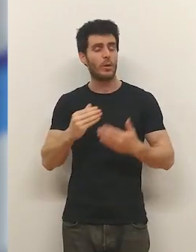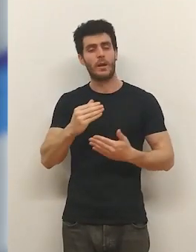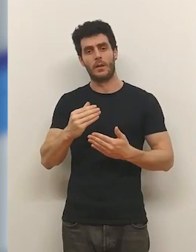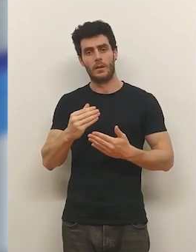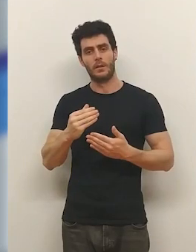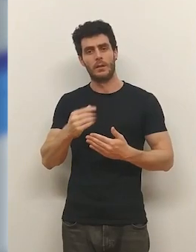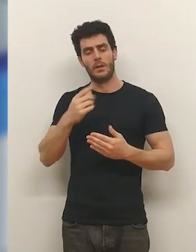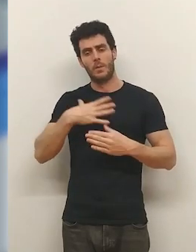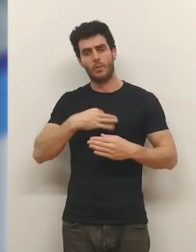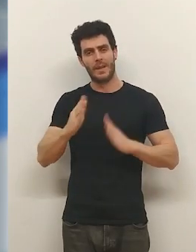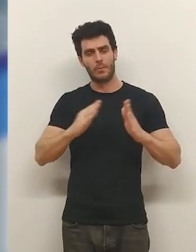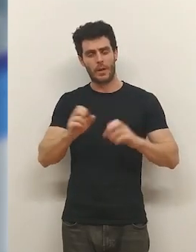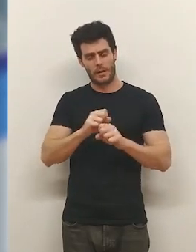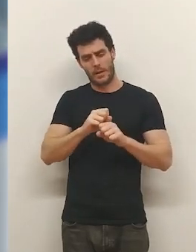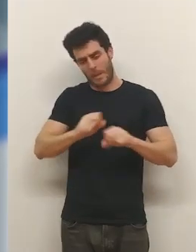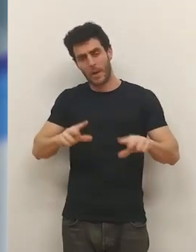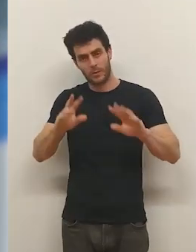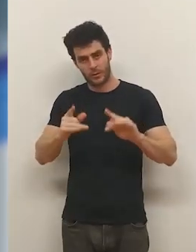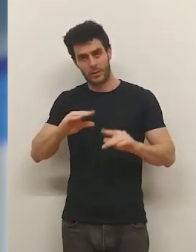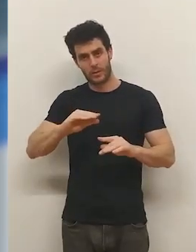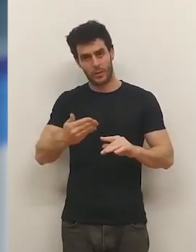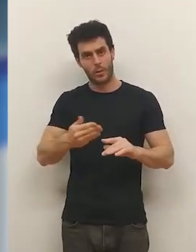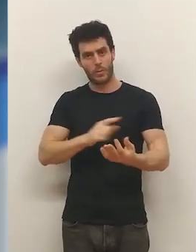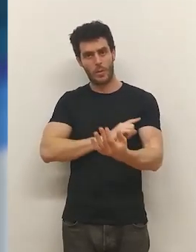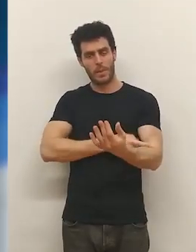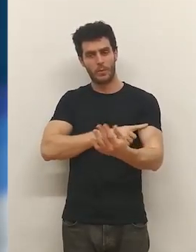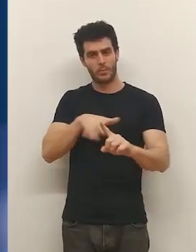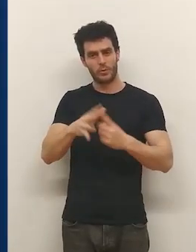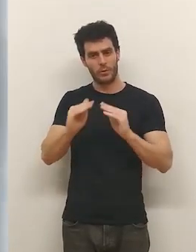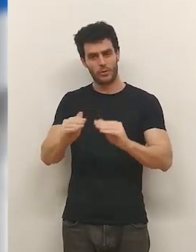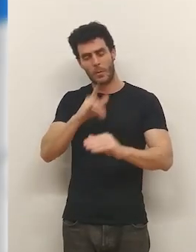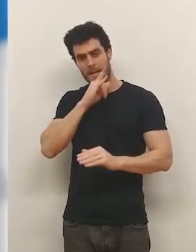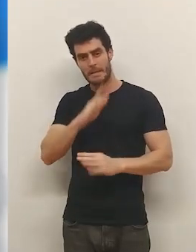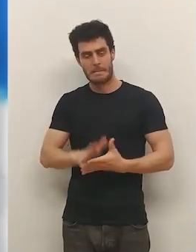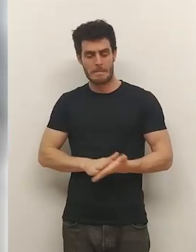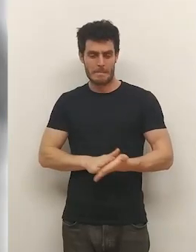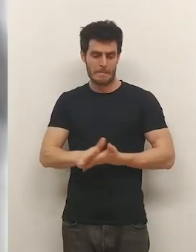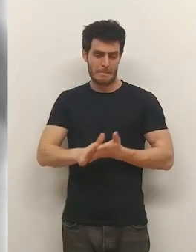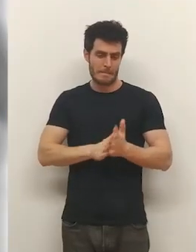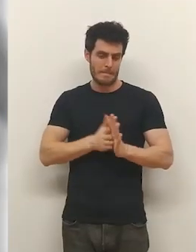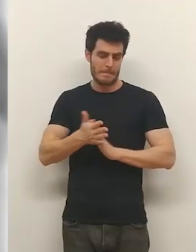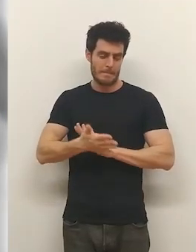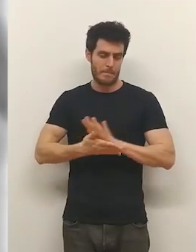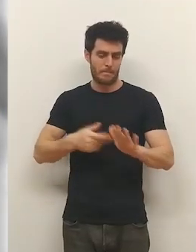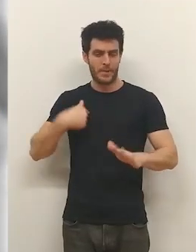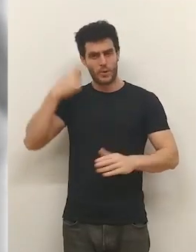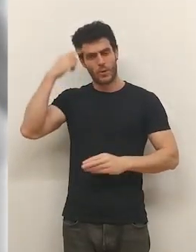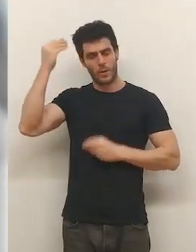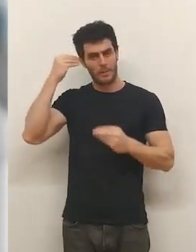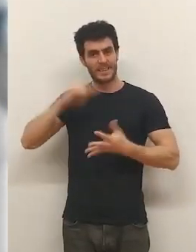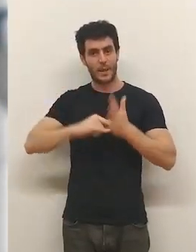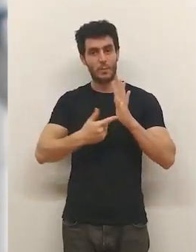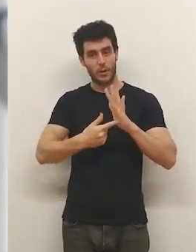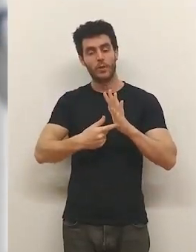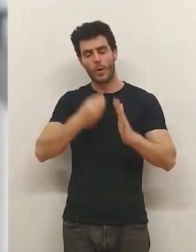dice Juanjo... ...no ha sido la mejor temporada y que quizás el club en lo deportivo no se encuentre en su mejor momento. He pensado que el proyecto